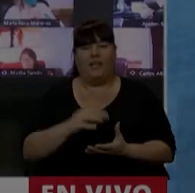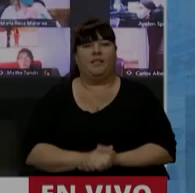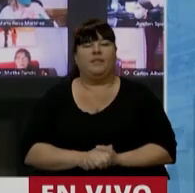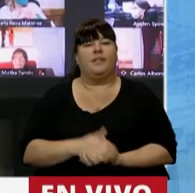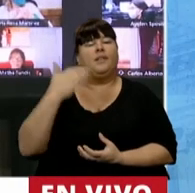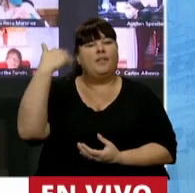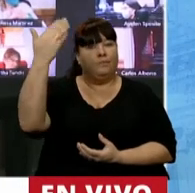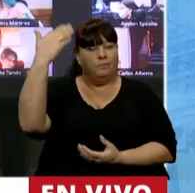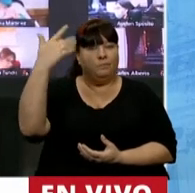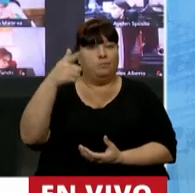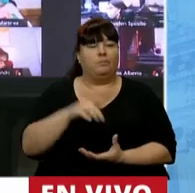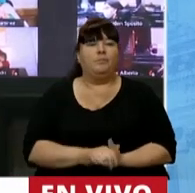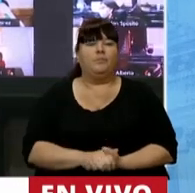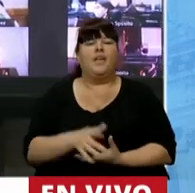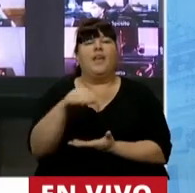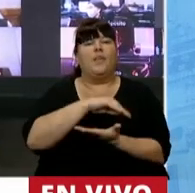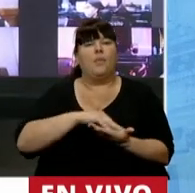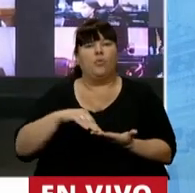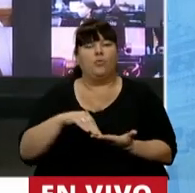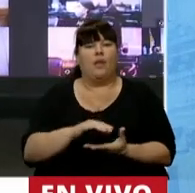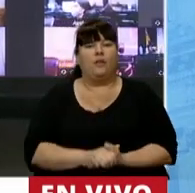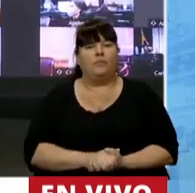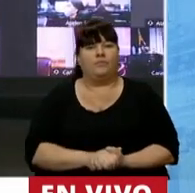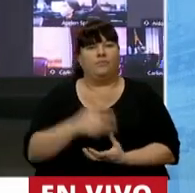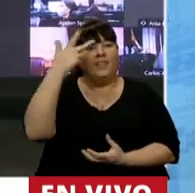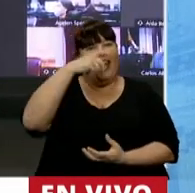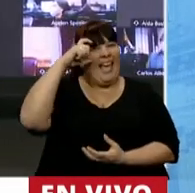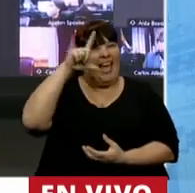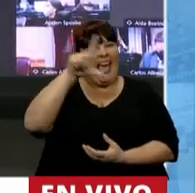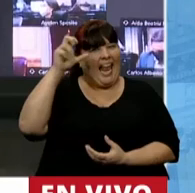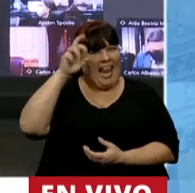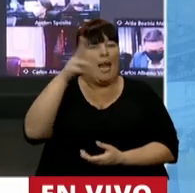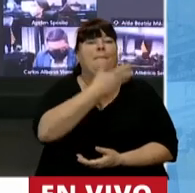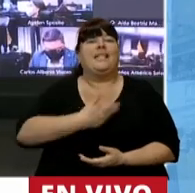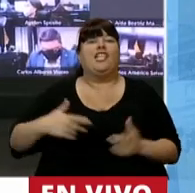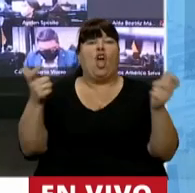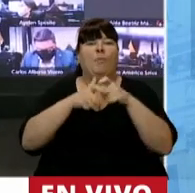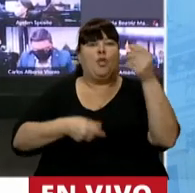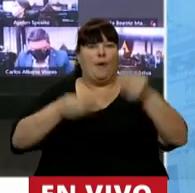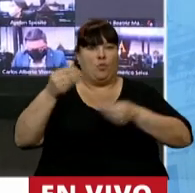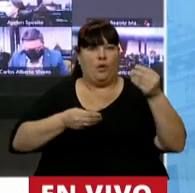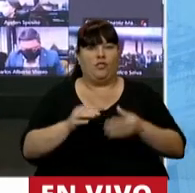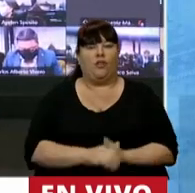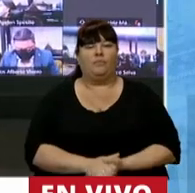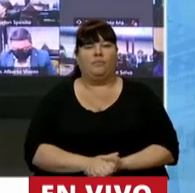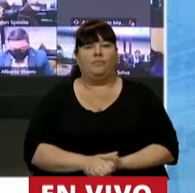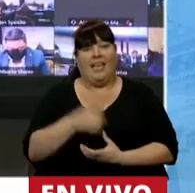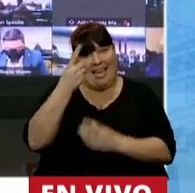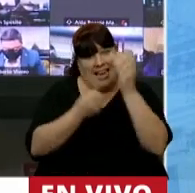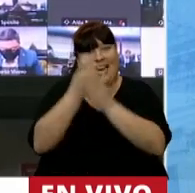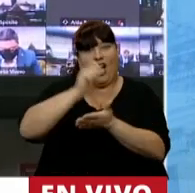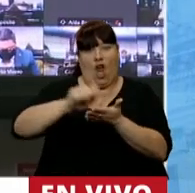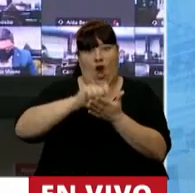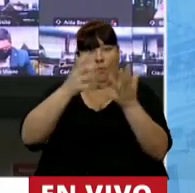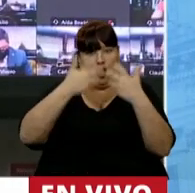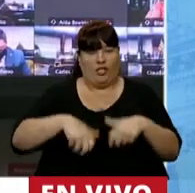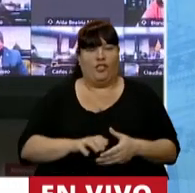Tiene la palabra el diputado Carlos Heller, presidente de la Comisión de Presupuestos y autor del proyecto, creo.